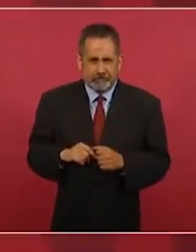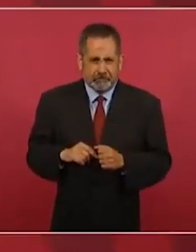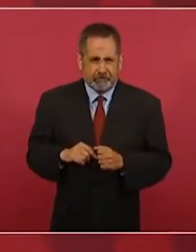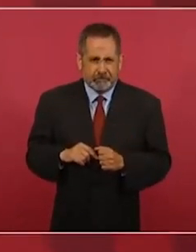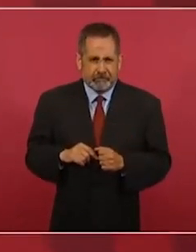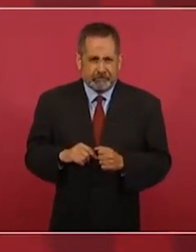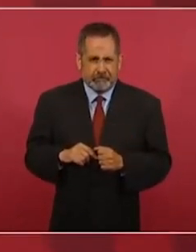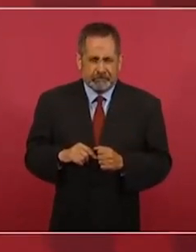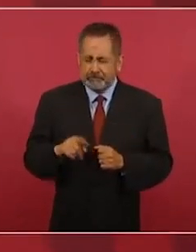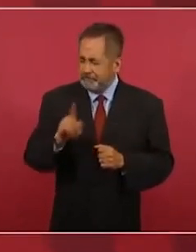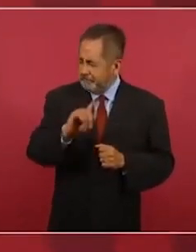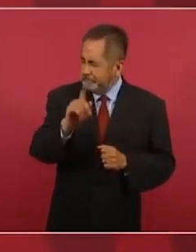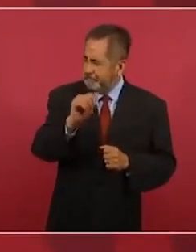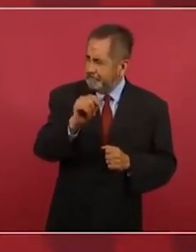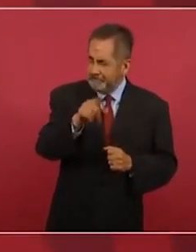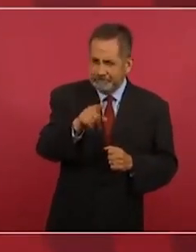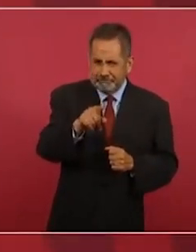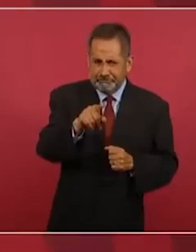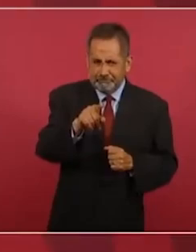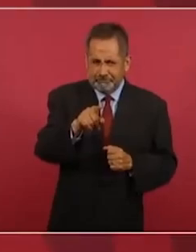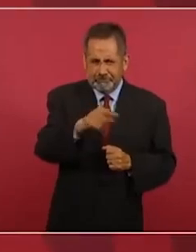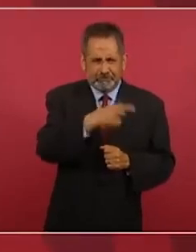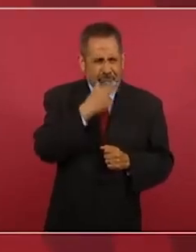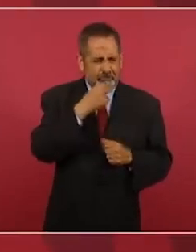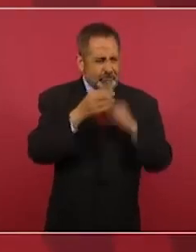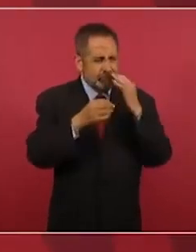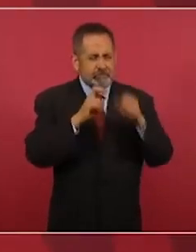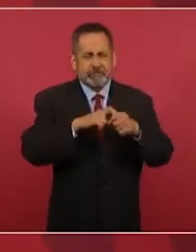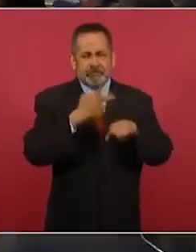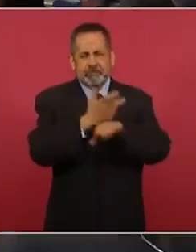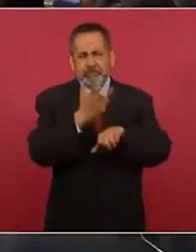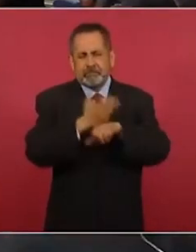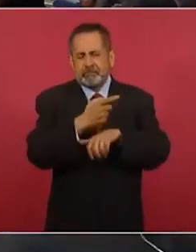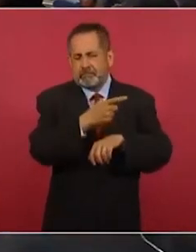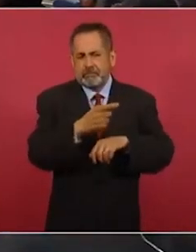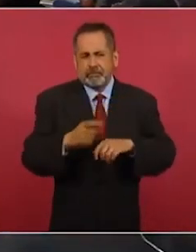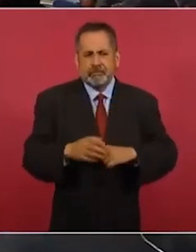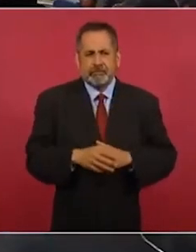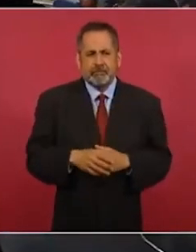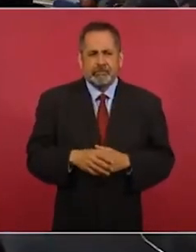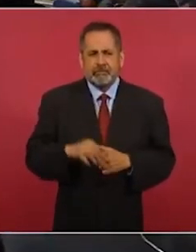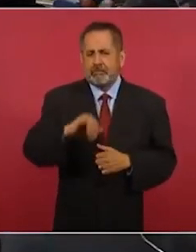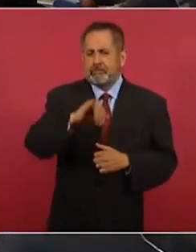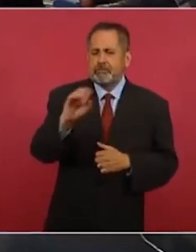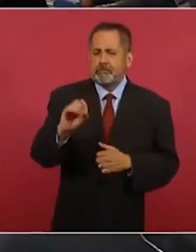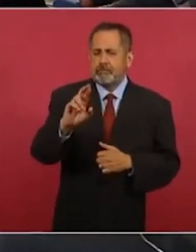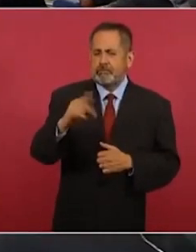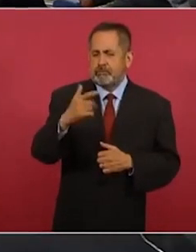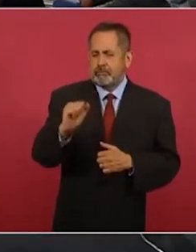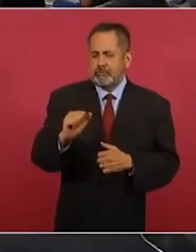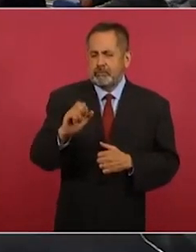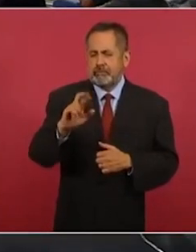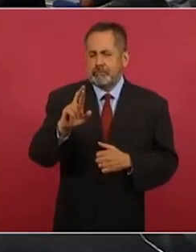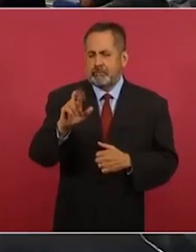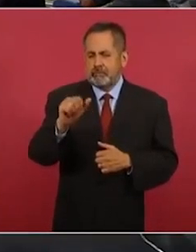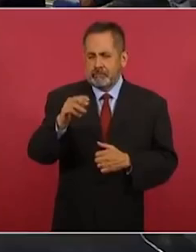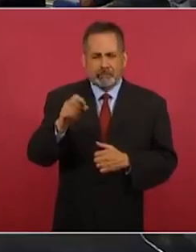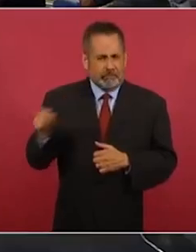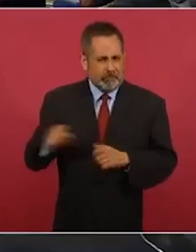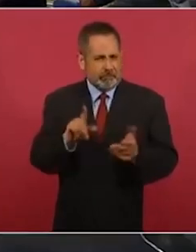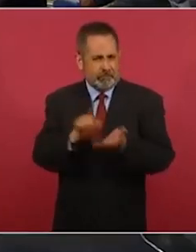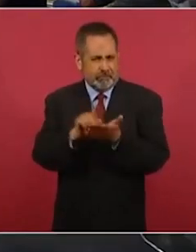No, de un comunicador que está en Estados Unidos. Jorge Ramos. A ver, él